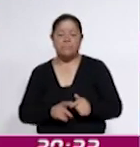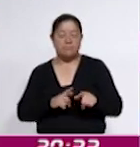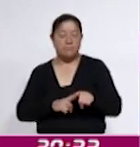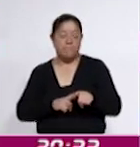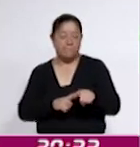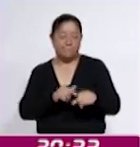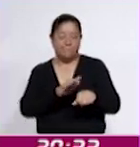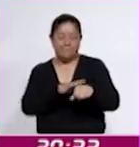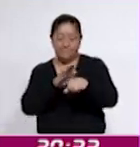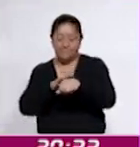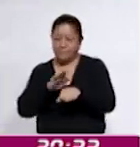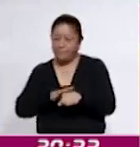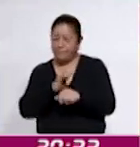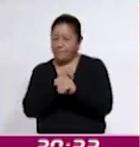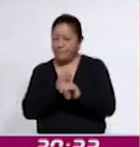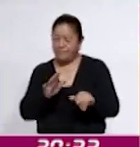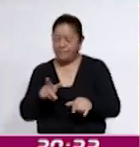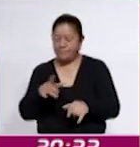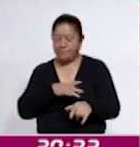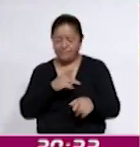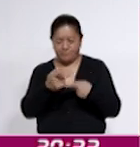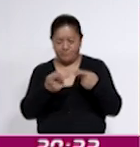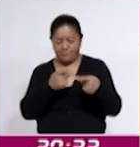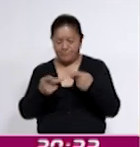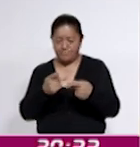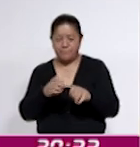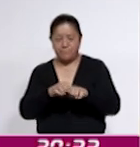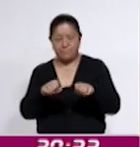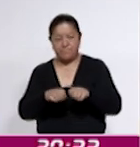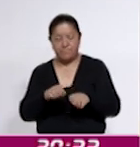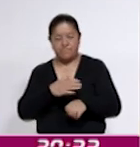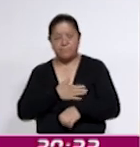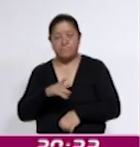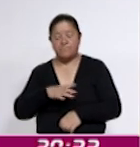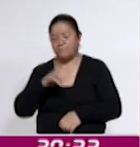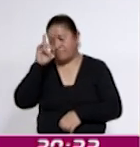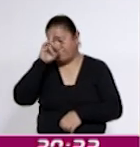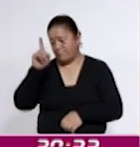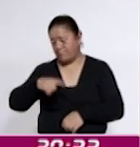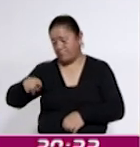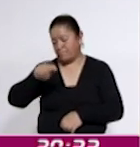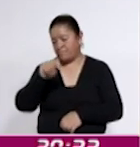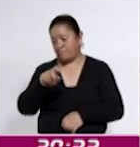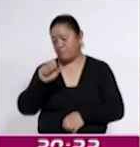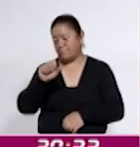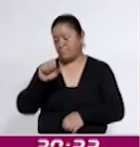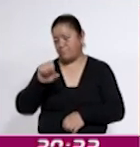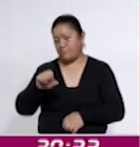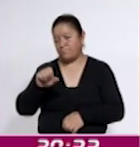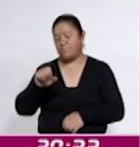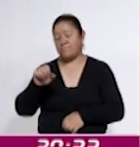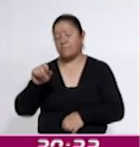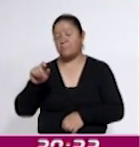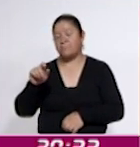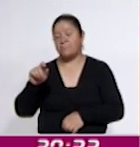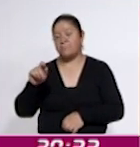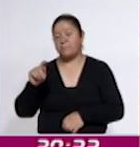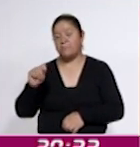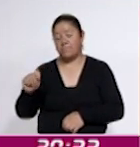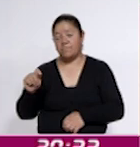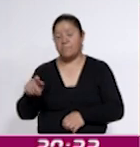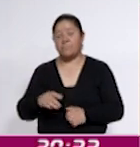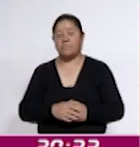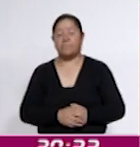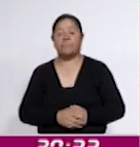con más de la información que ha preparado nuestro equipo. En la sesión extraordinaria del Tribunal Electoral de Tlaxcala, celebrada este